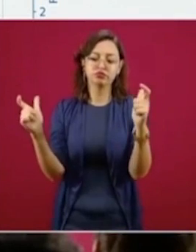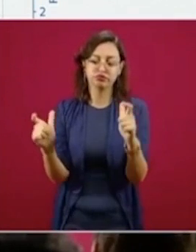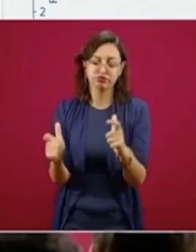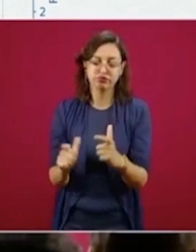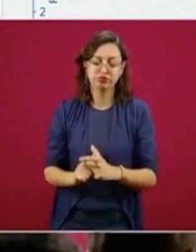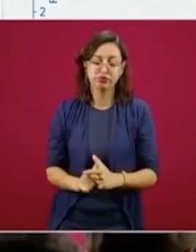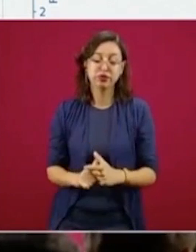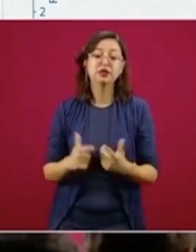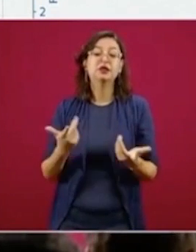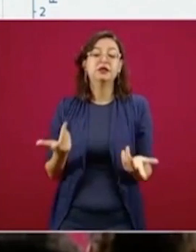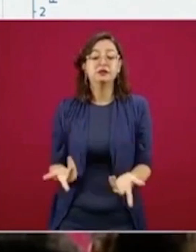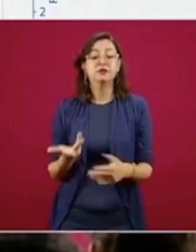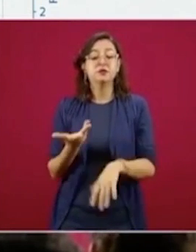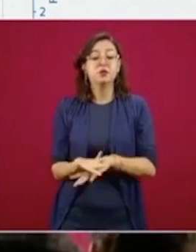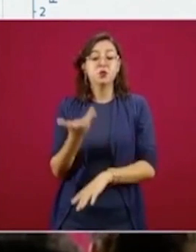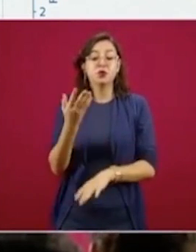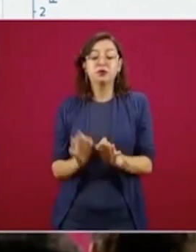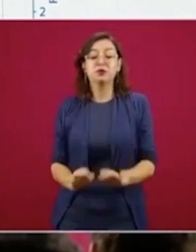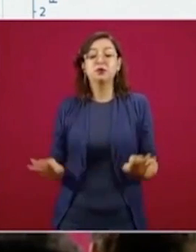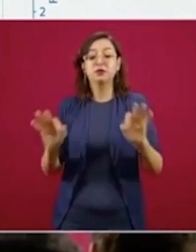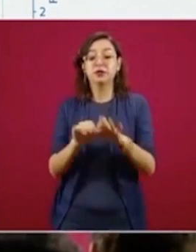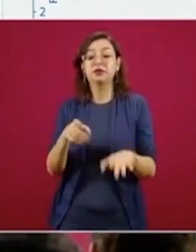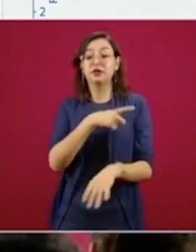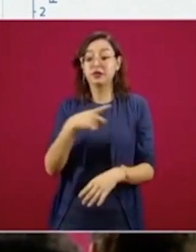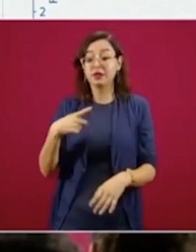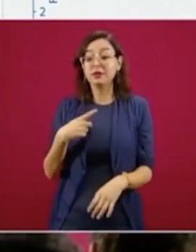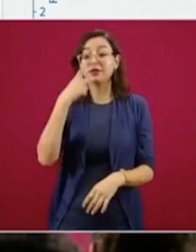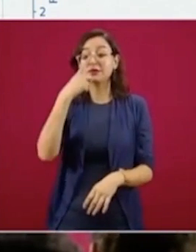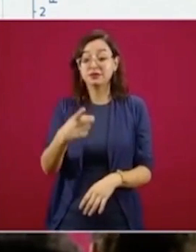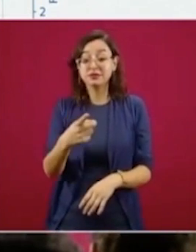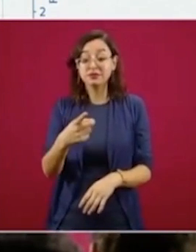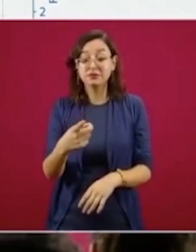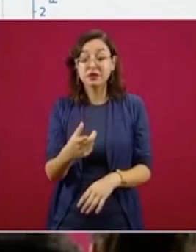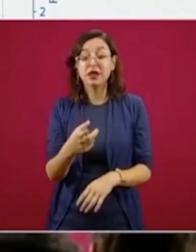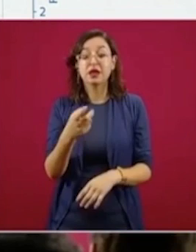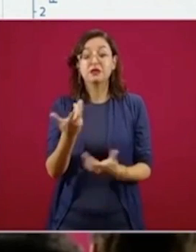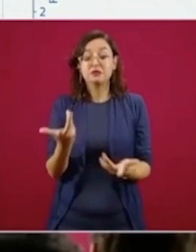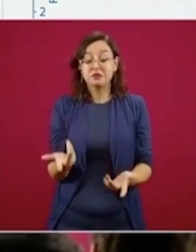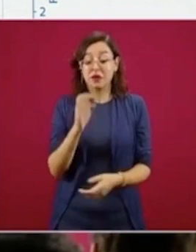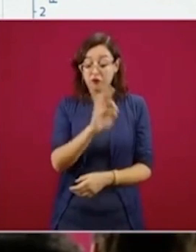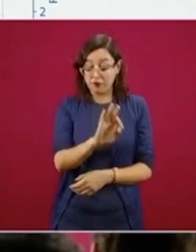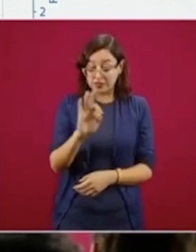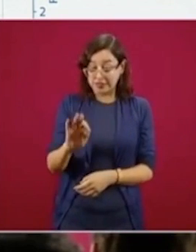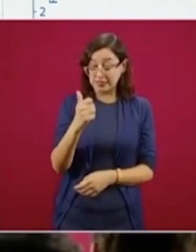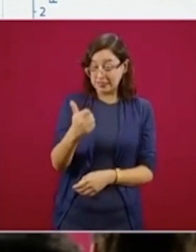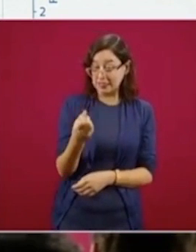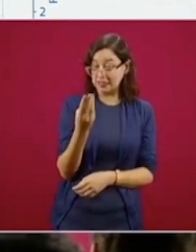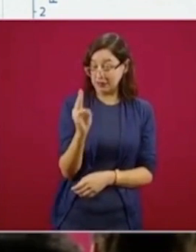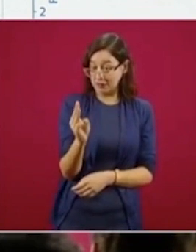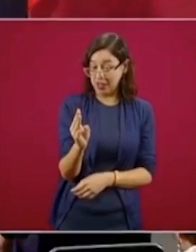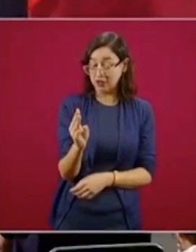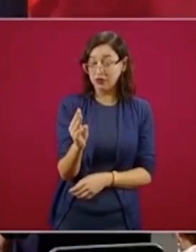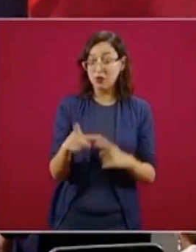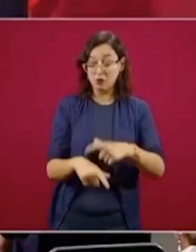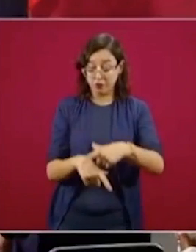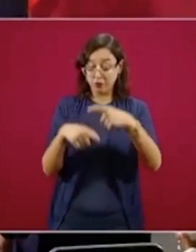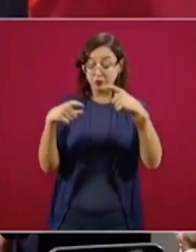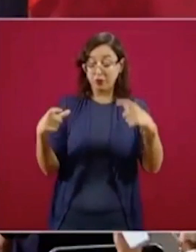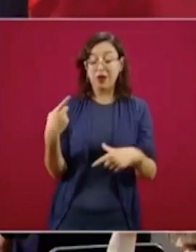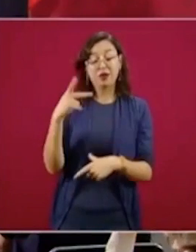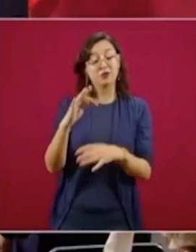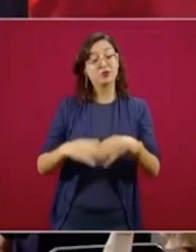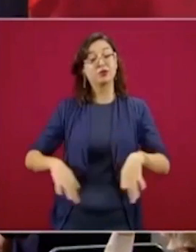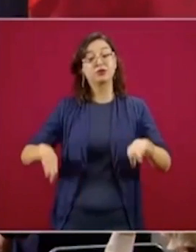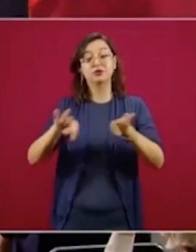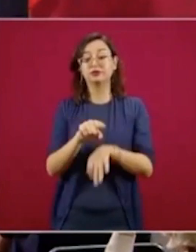es muy importante y lo acaba de decir el presidente es si y sólo si nos mantenemos en casa, quédate en casa.